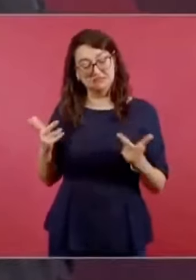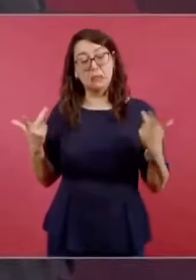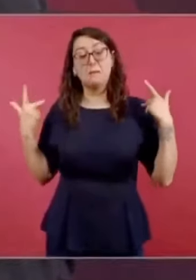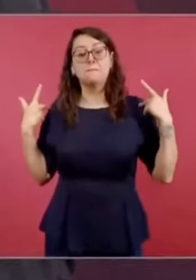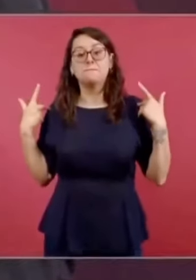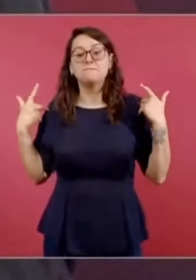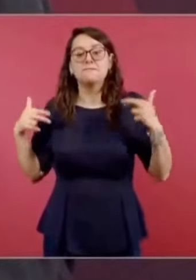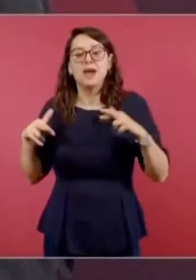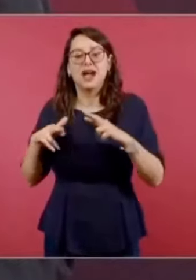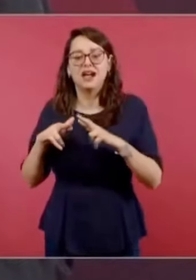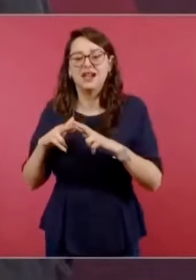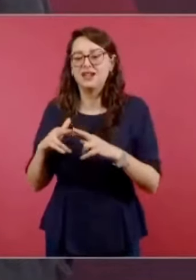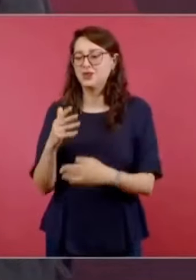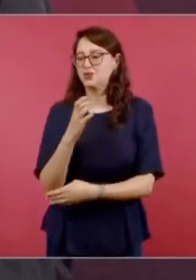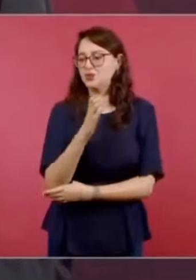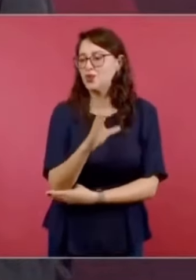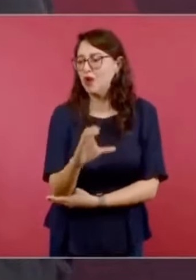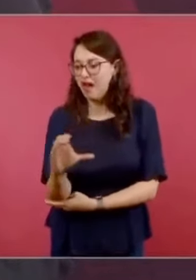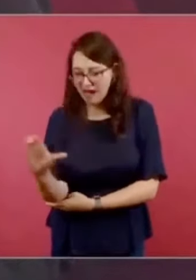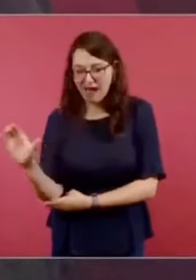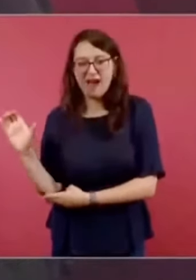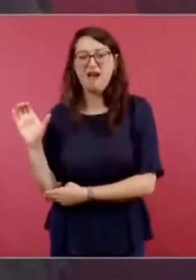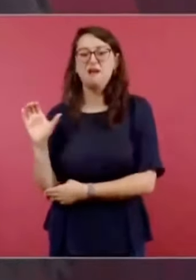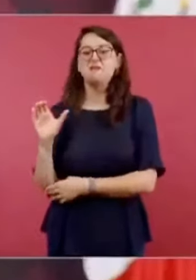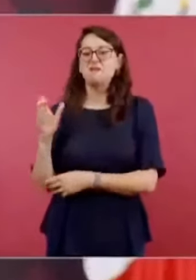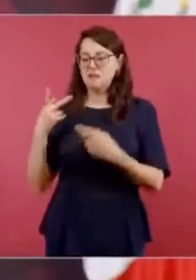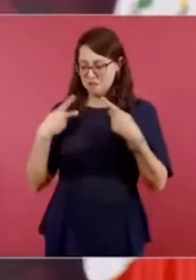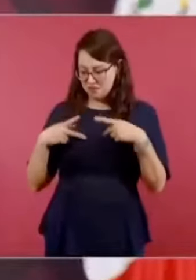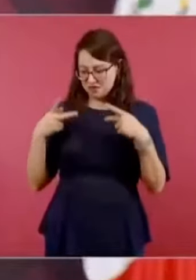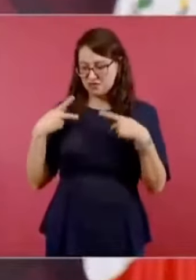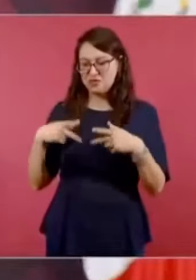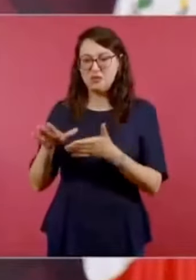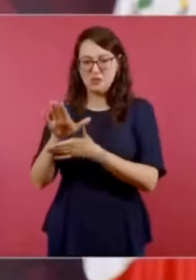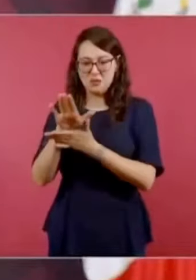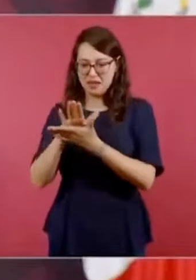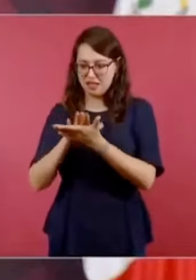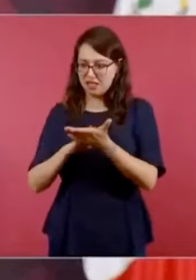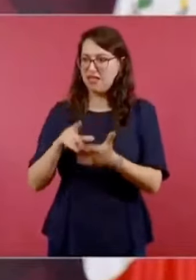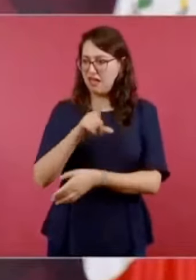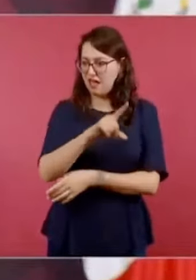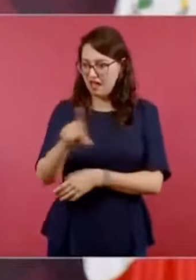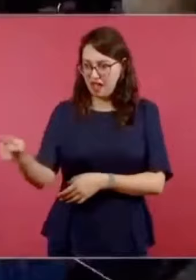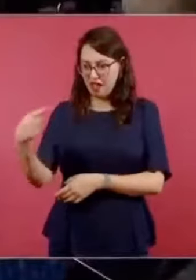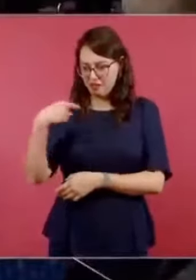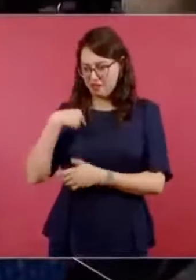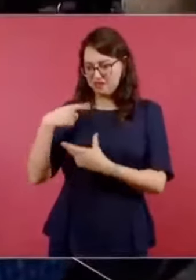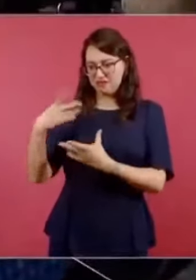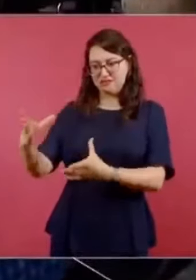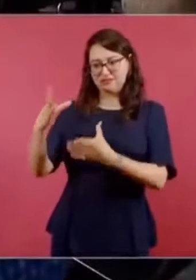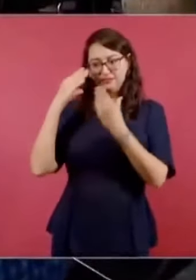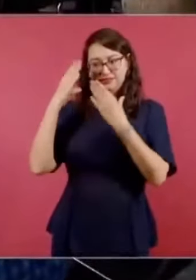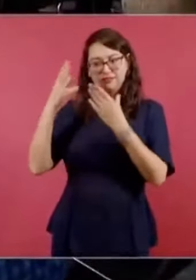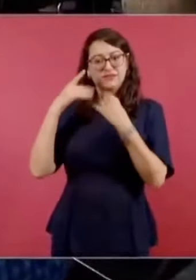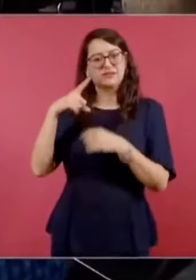gente del pueblo, sabios.